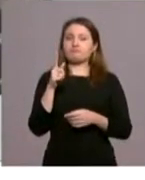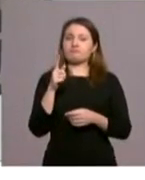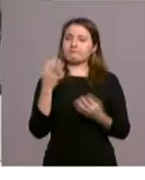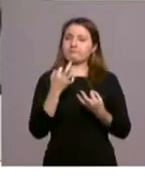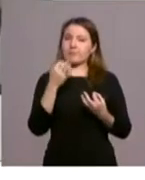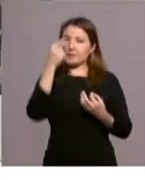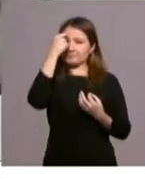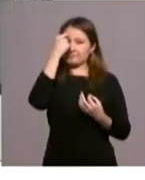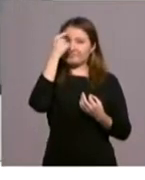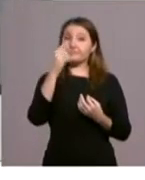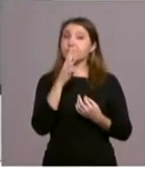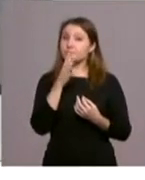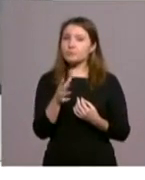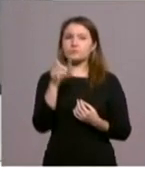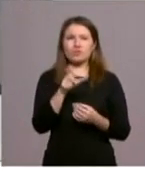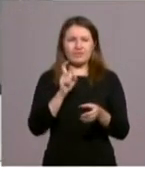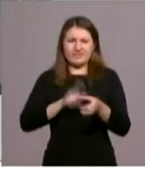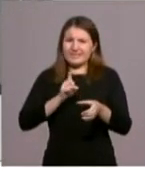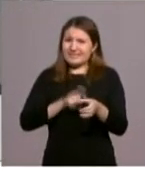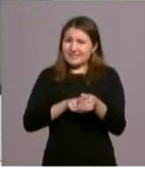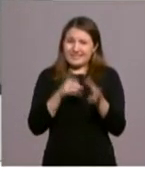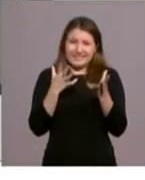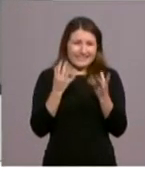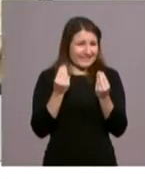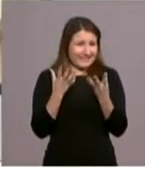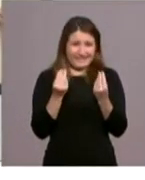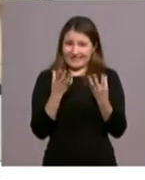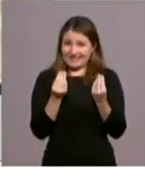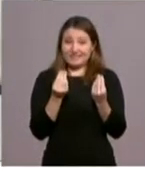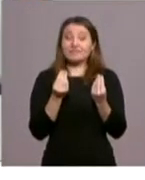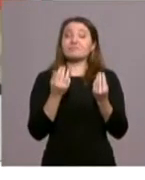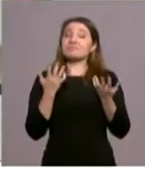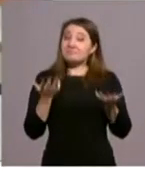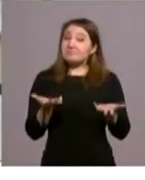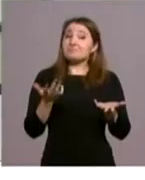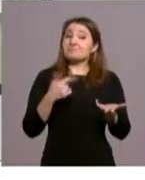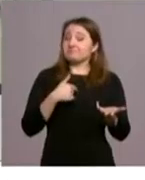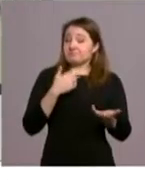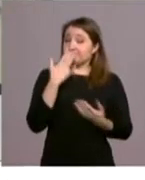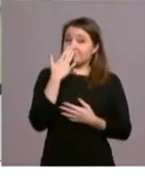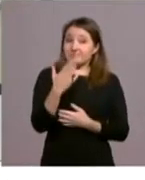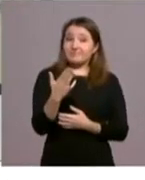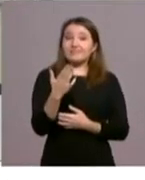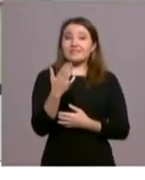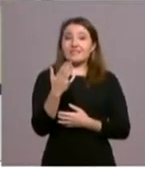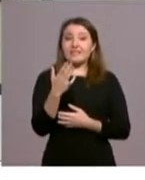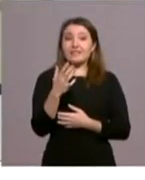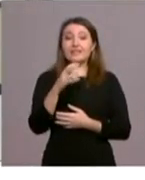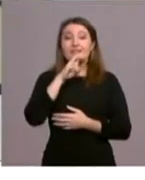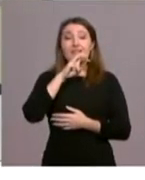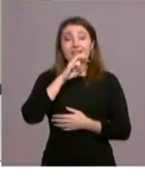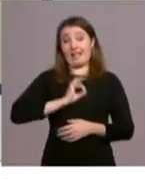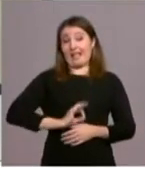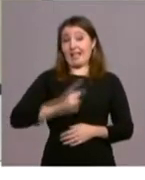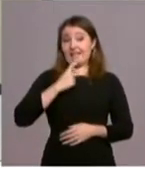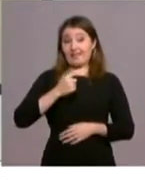en nuestra diócesis por la cantidad de personas que participan en ellas. Y tengo que decir que el cardenal Rouco se